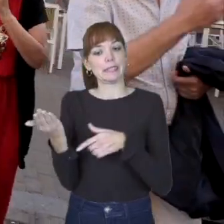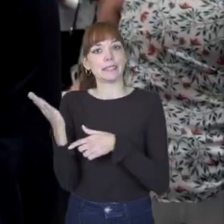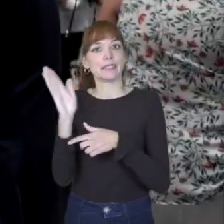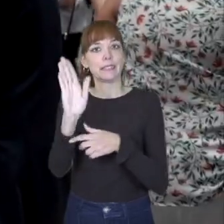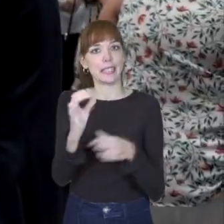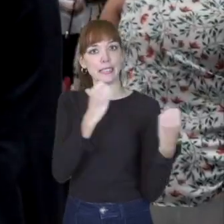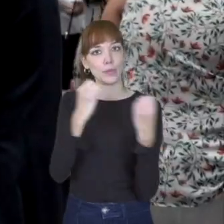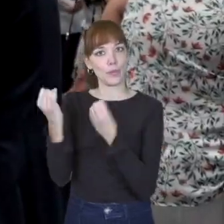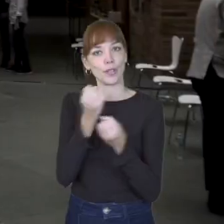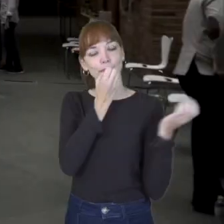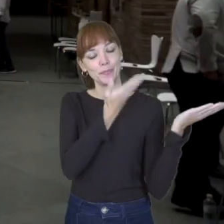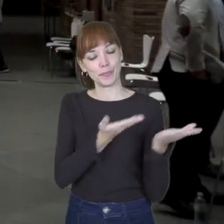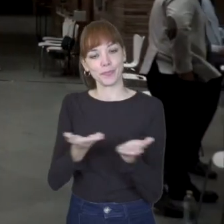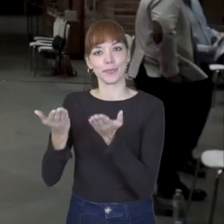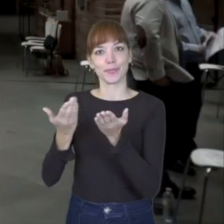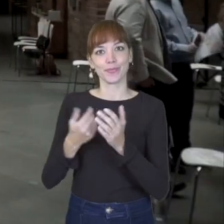instituciones.